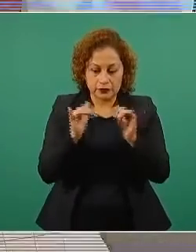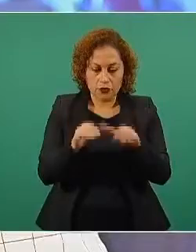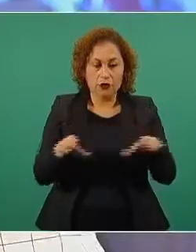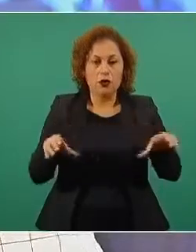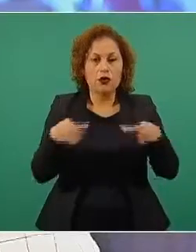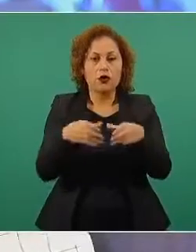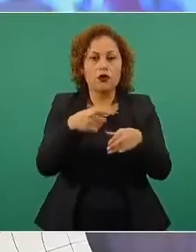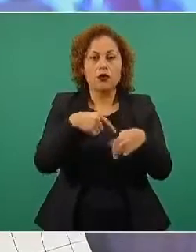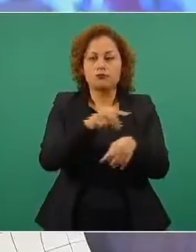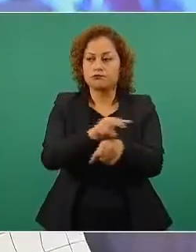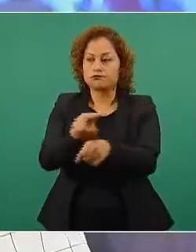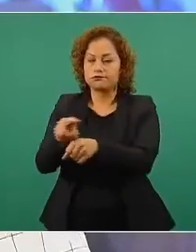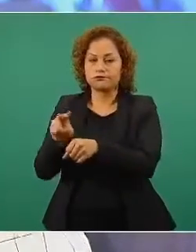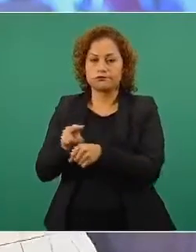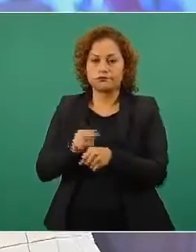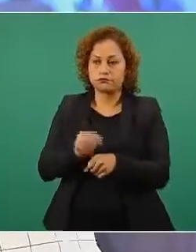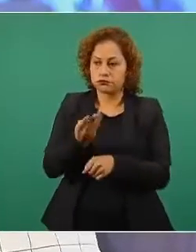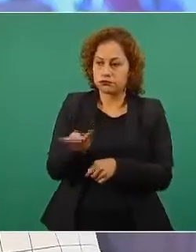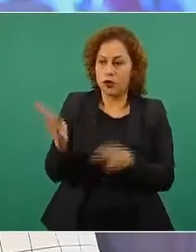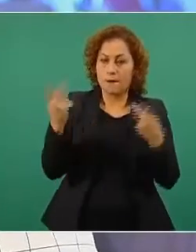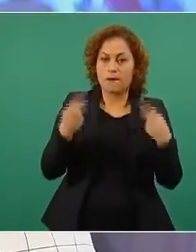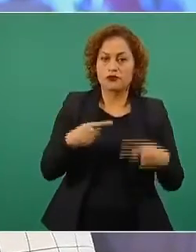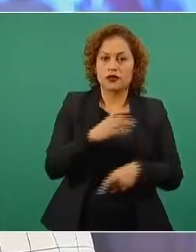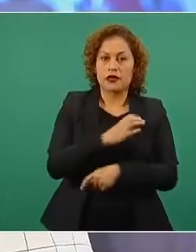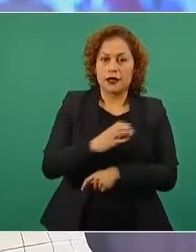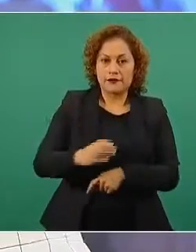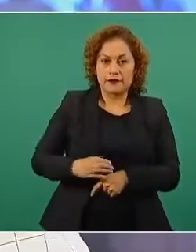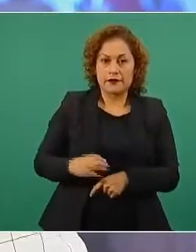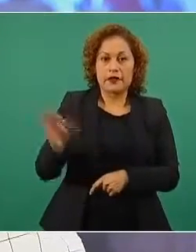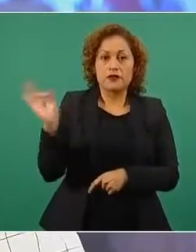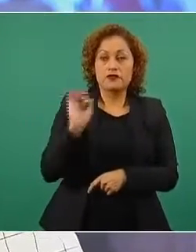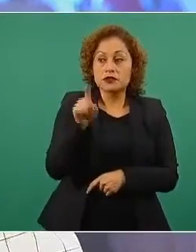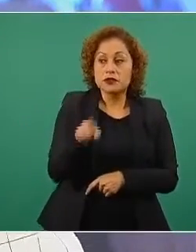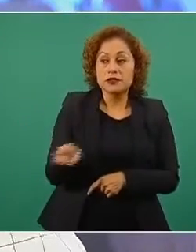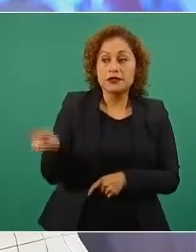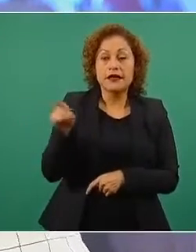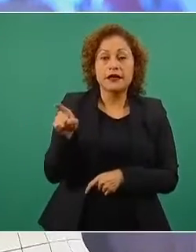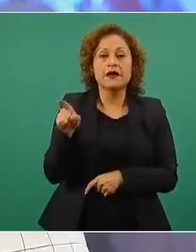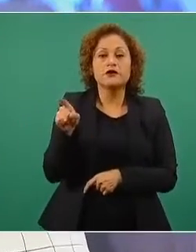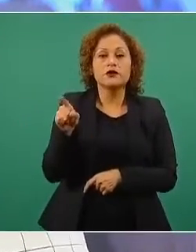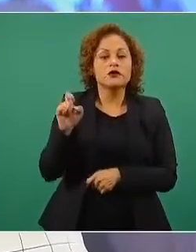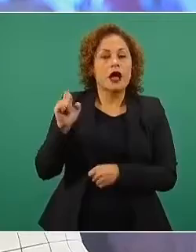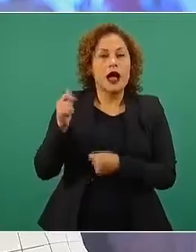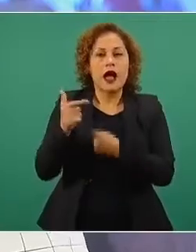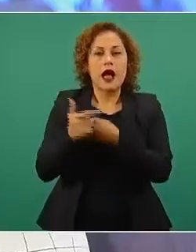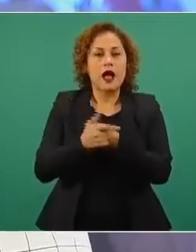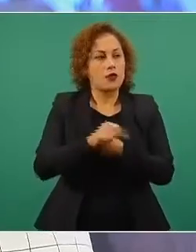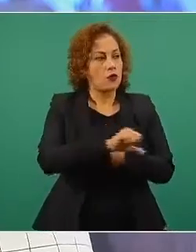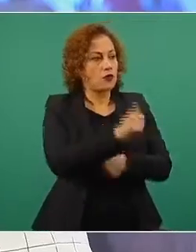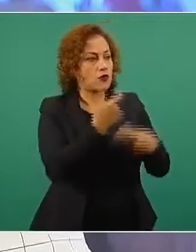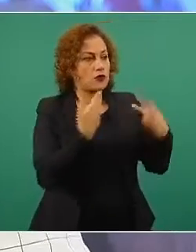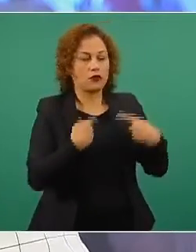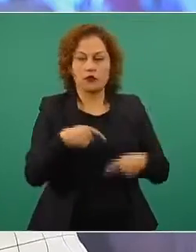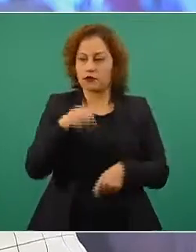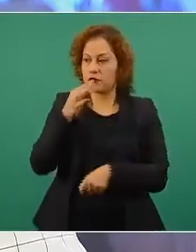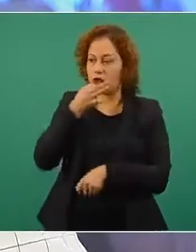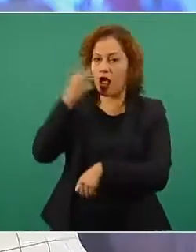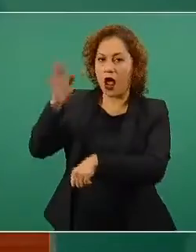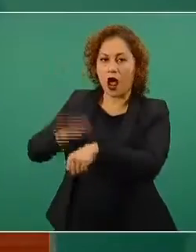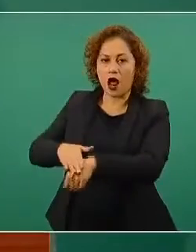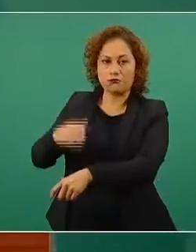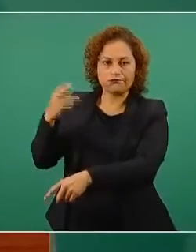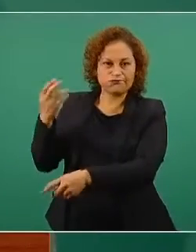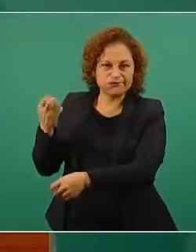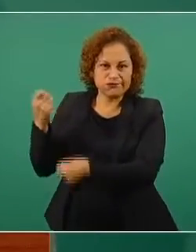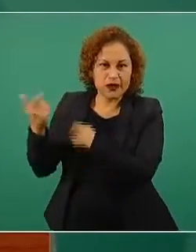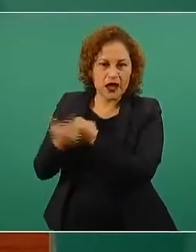y en caso de ser sujetos de alguna amenaza o acto de violencia, les recordamos comunicarse al